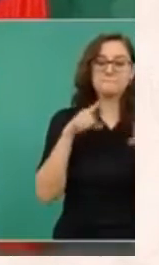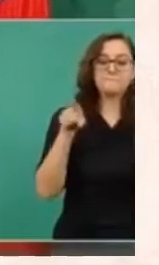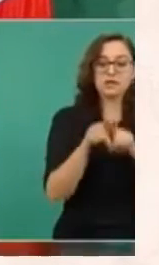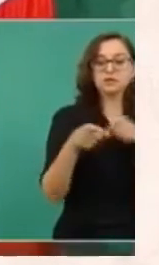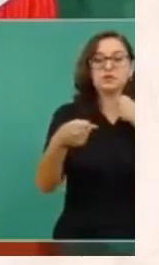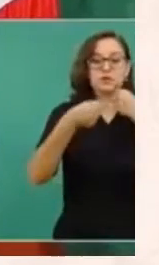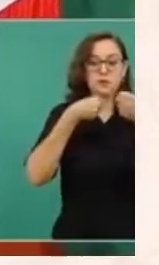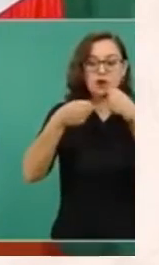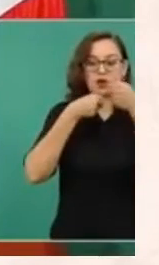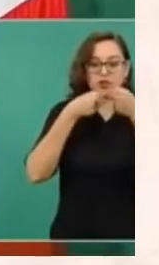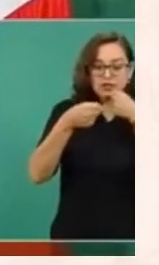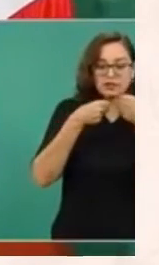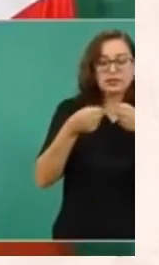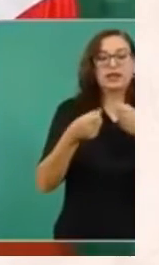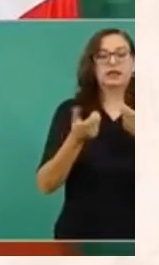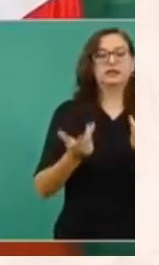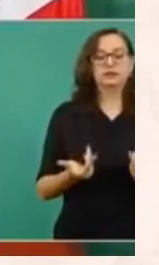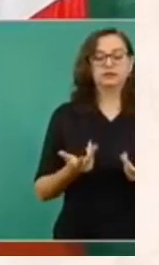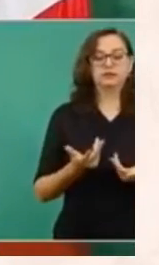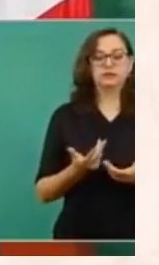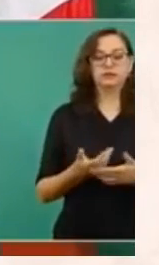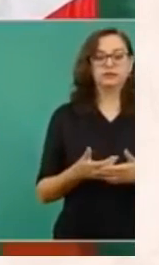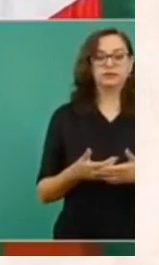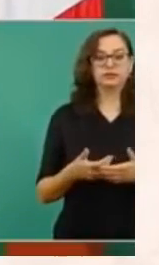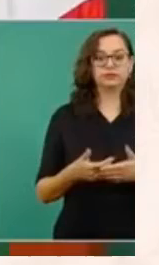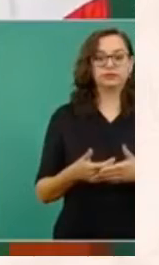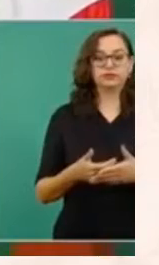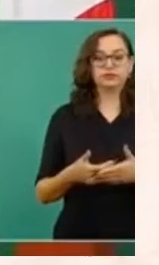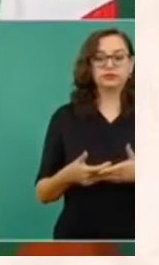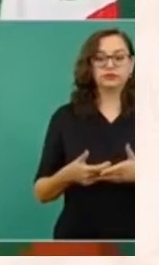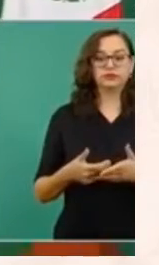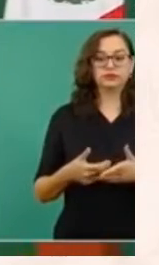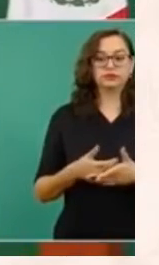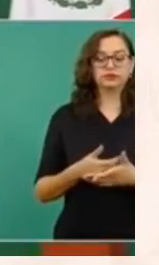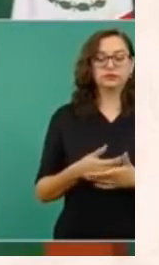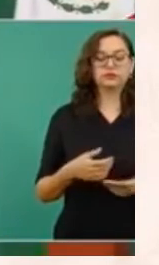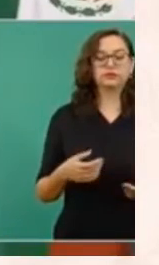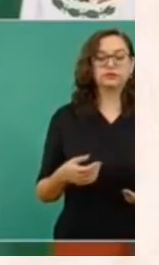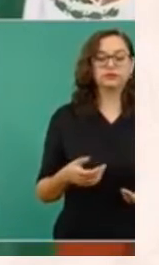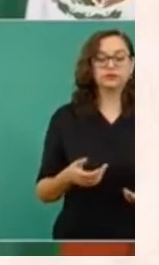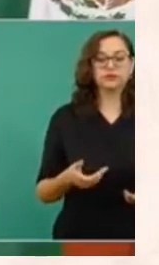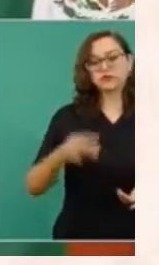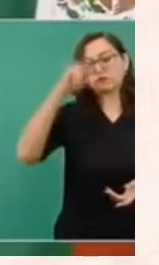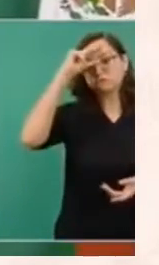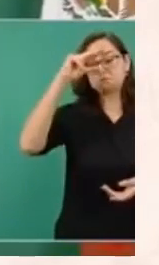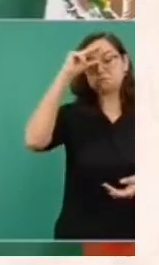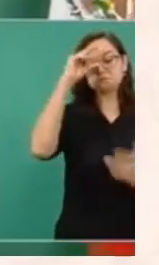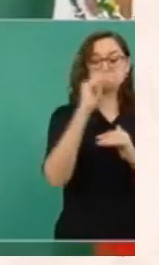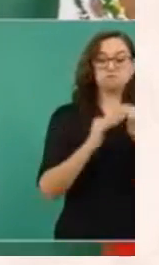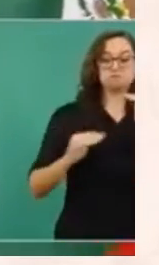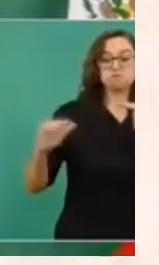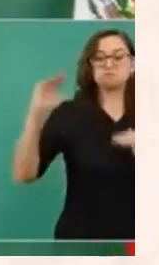intelectuales,